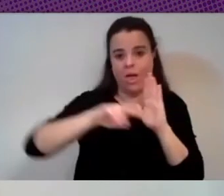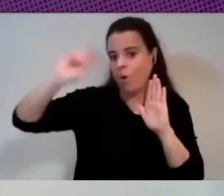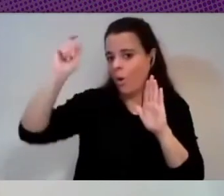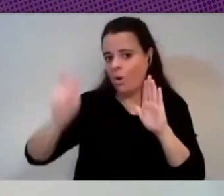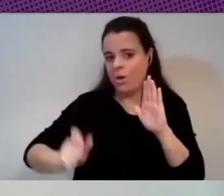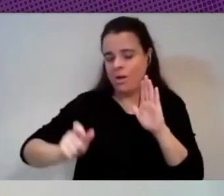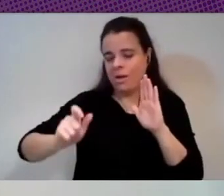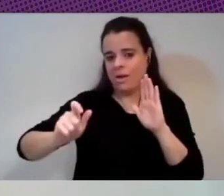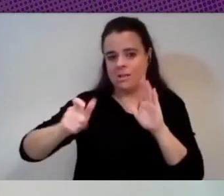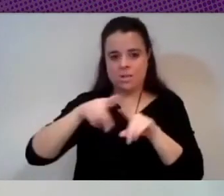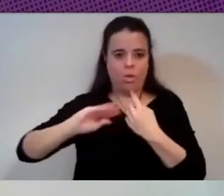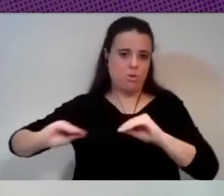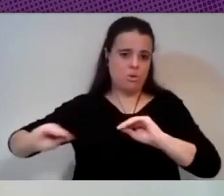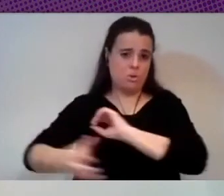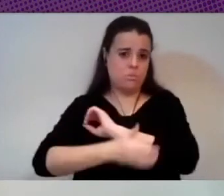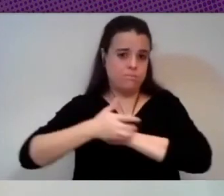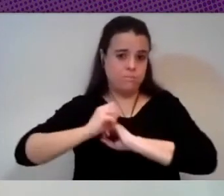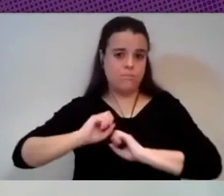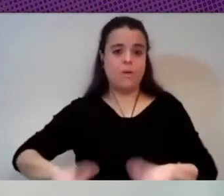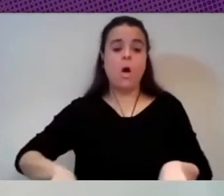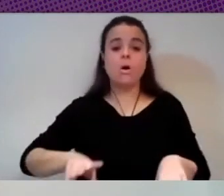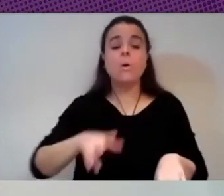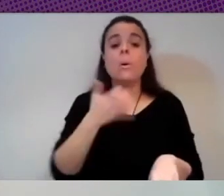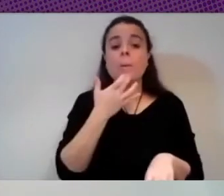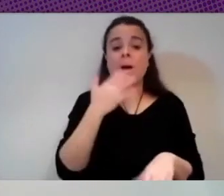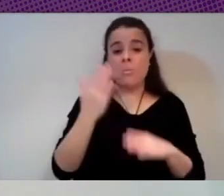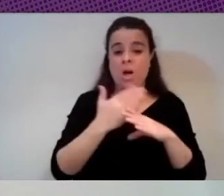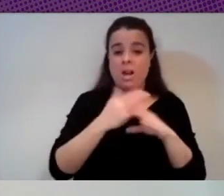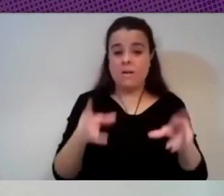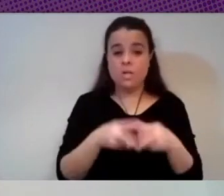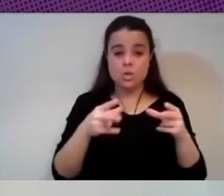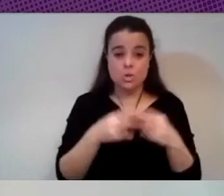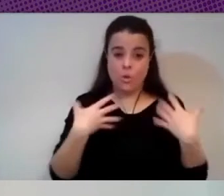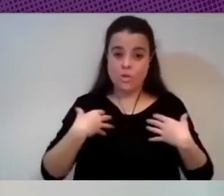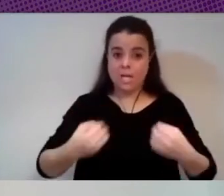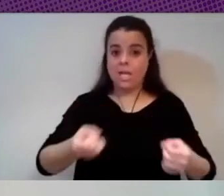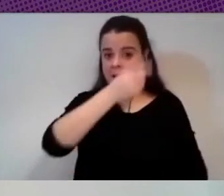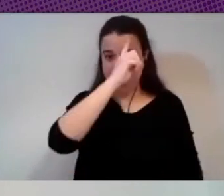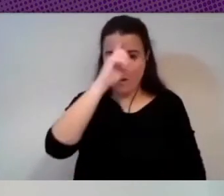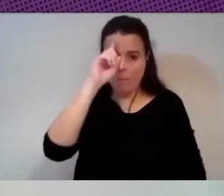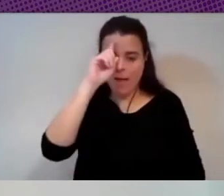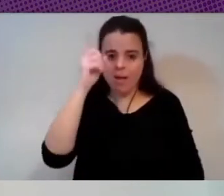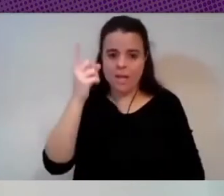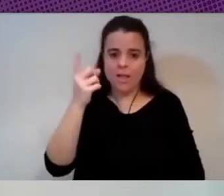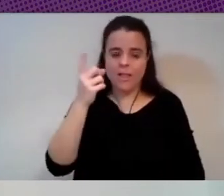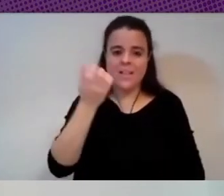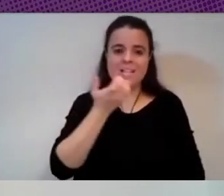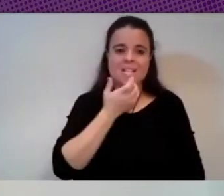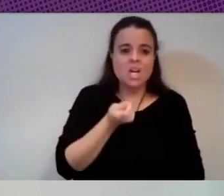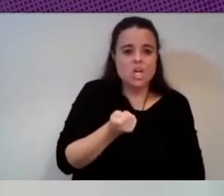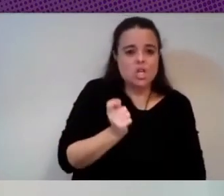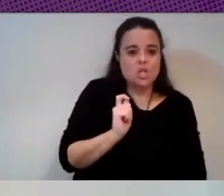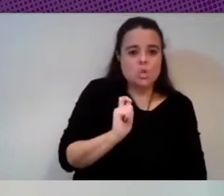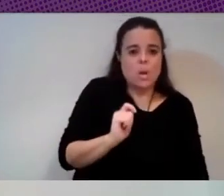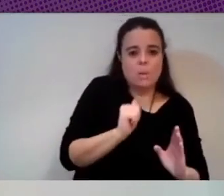y bueno las encuestas que ha habido sociosanitarias en Madrid por ejemplo hay una cuestión de más sueldo más trabajo protegido en remoto